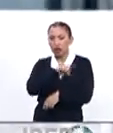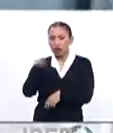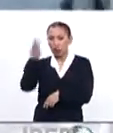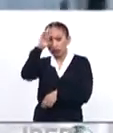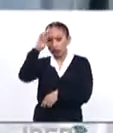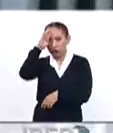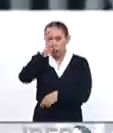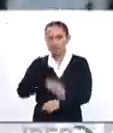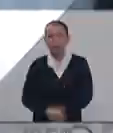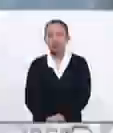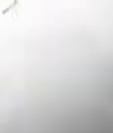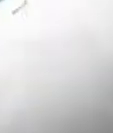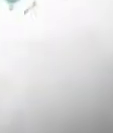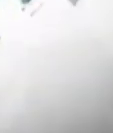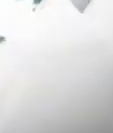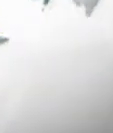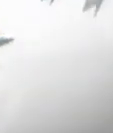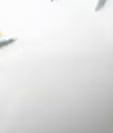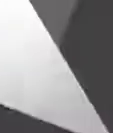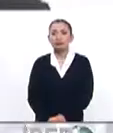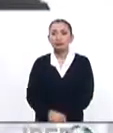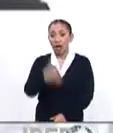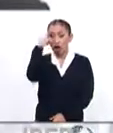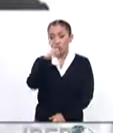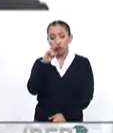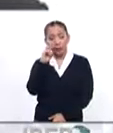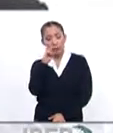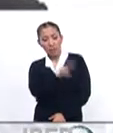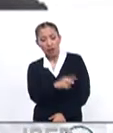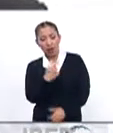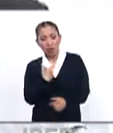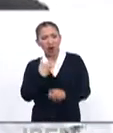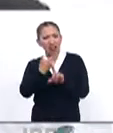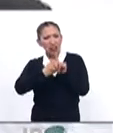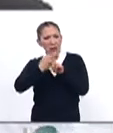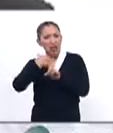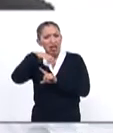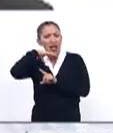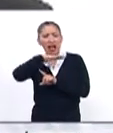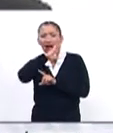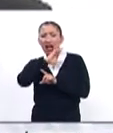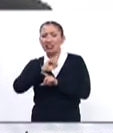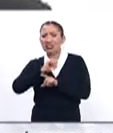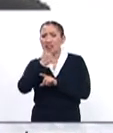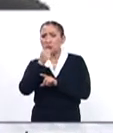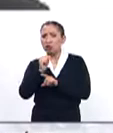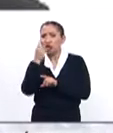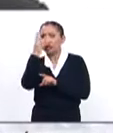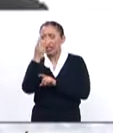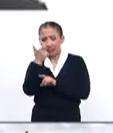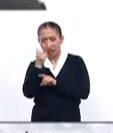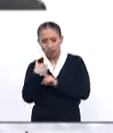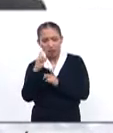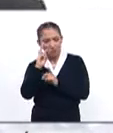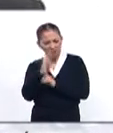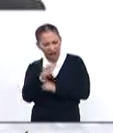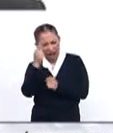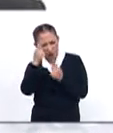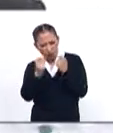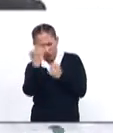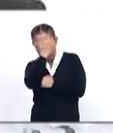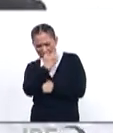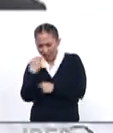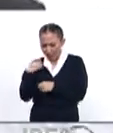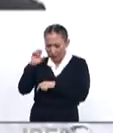de Bolsonaro. Anoche presentó una elevación de temperatura de 37.3 grados y alteraciones en algunos